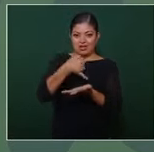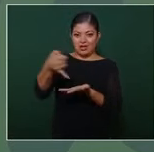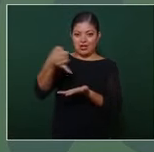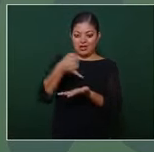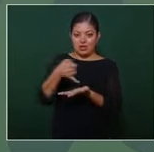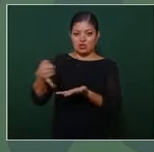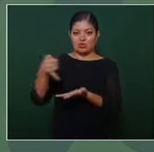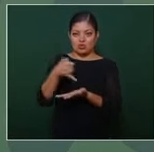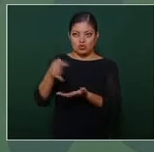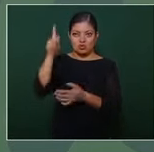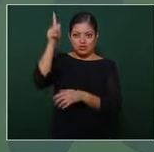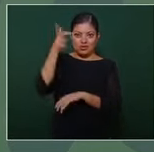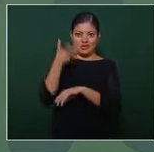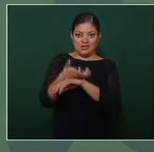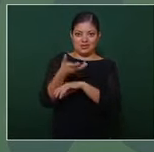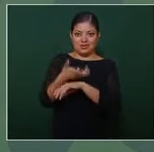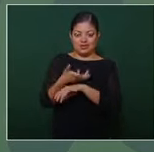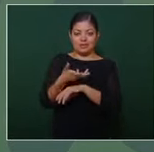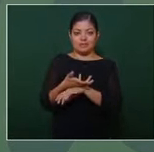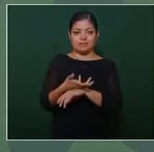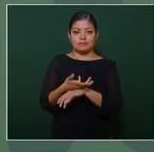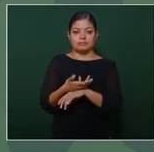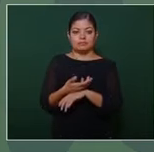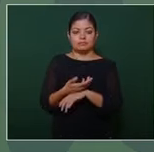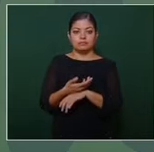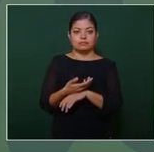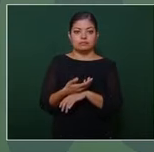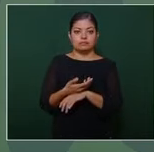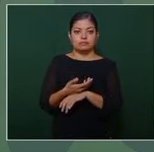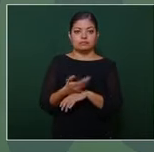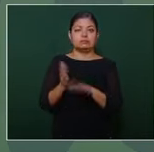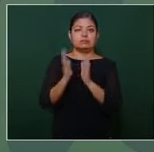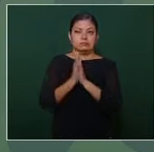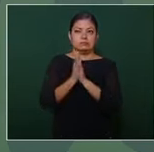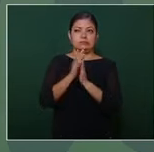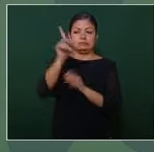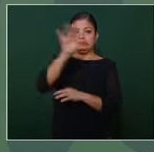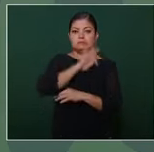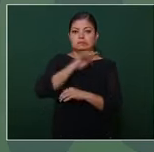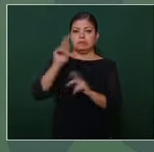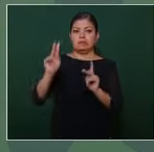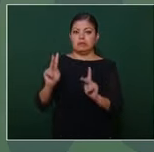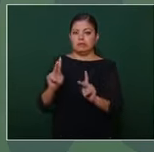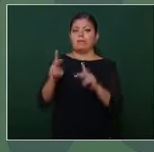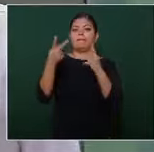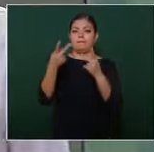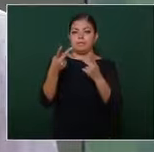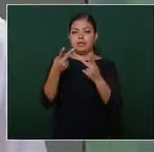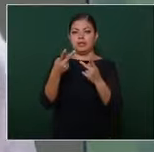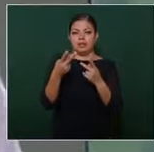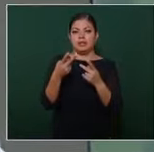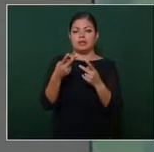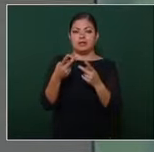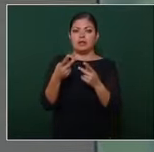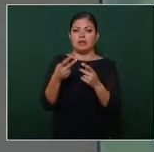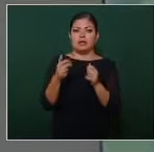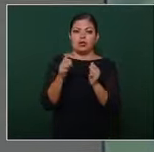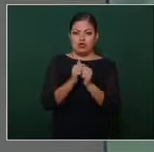de Estados Unidos de que nos vendieran a precios justos